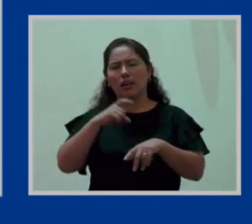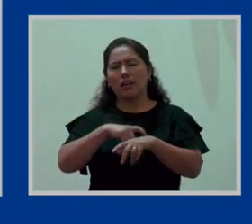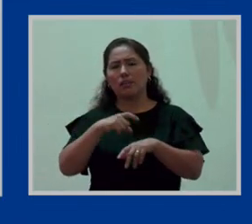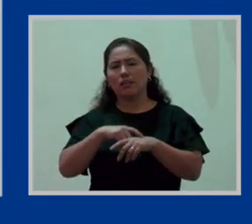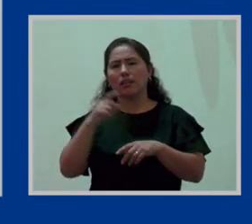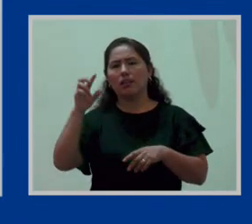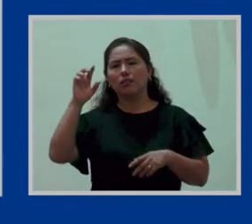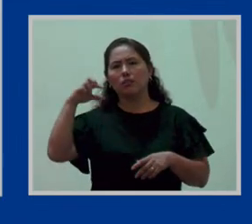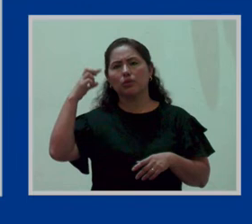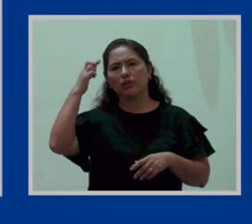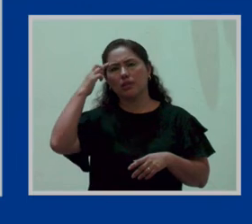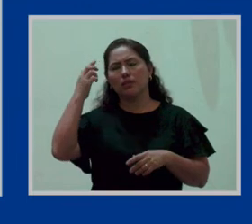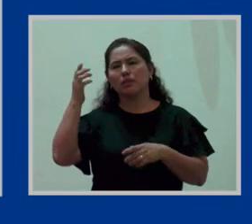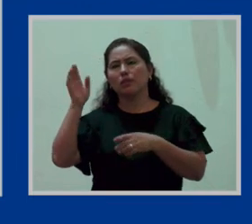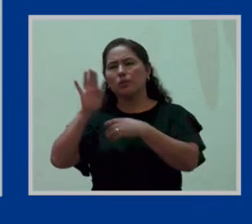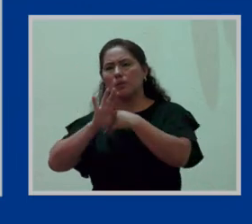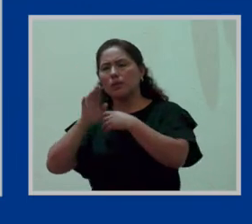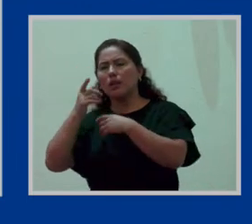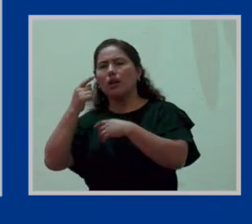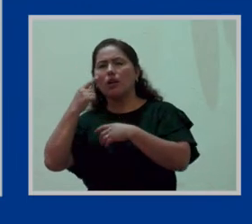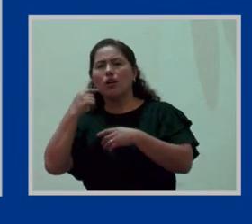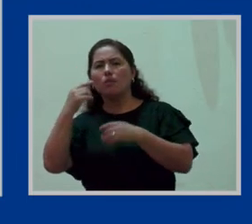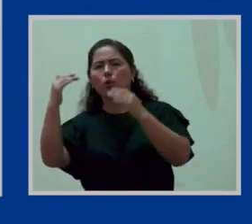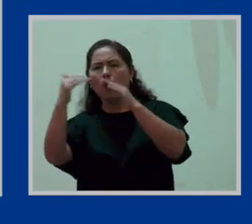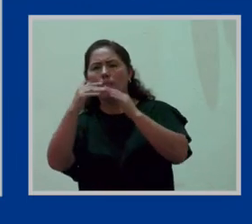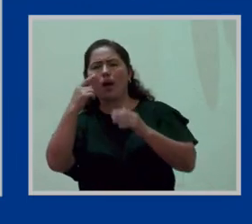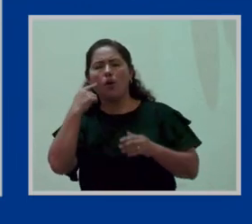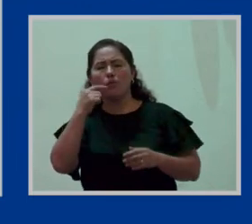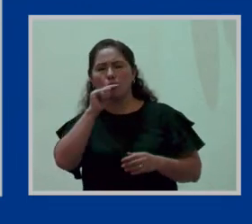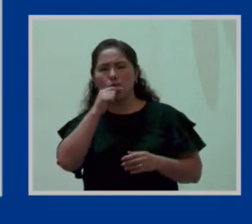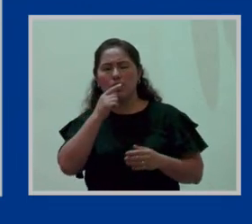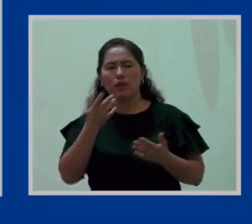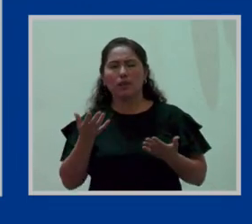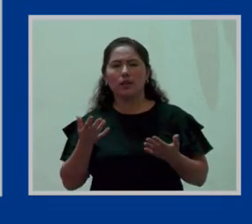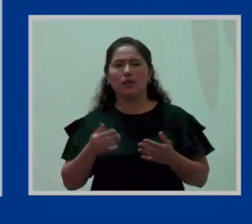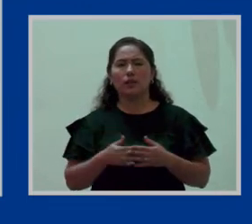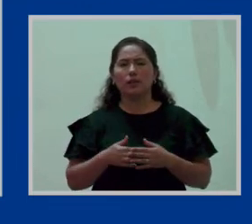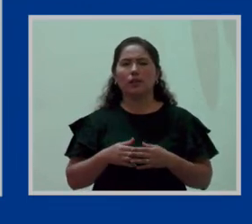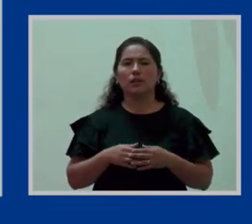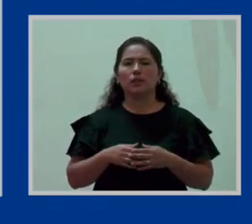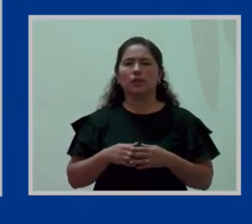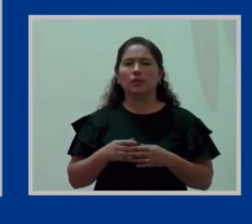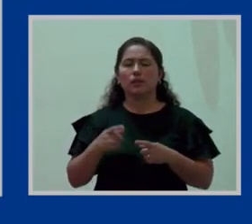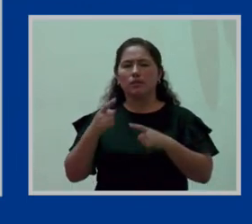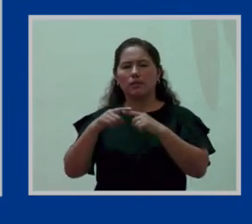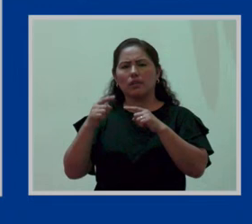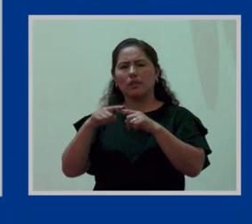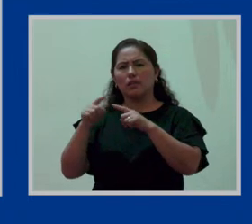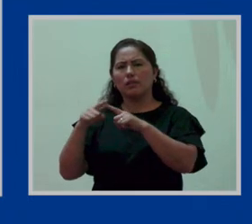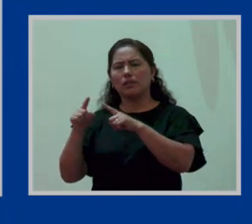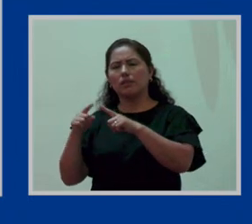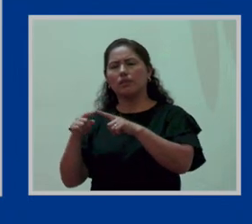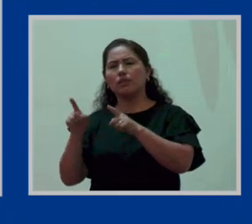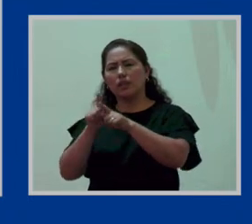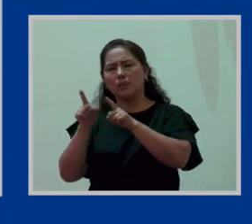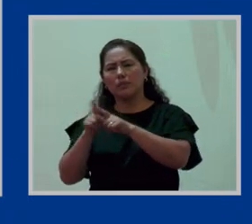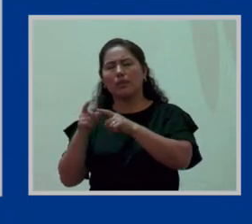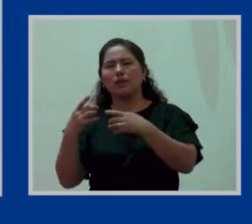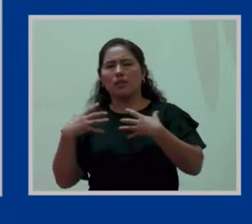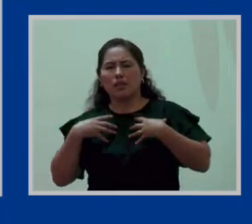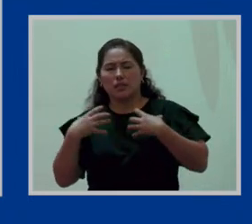La política de igualdad de género, la política multisectorial nacional, o sea, de salud,